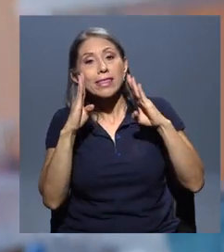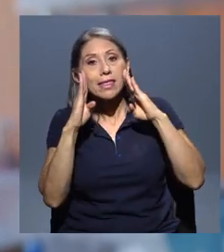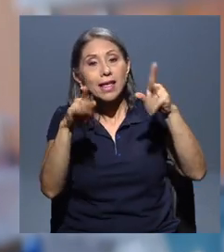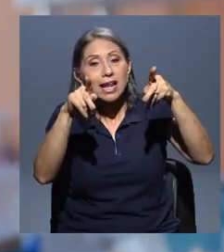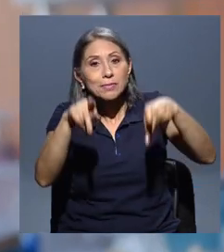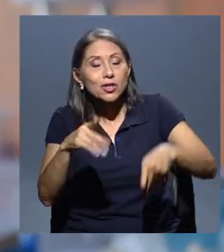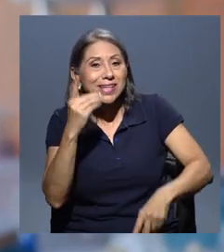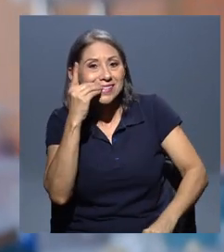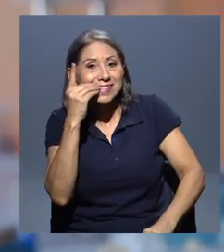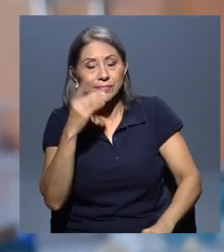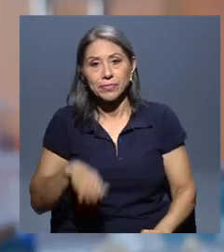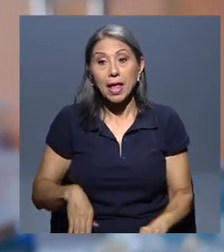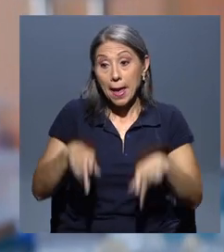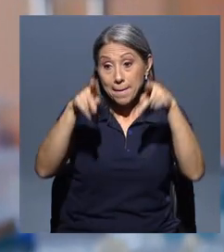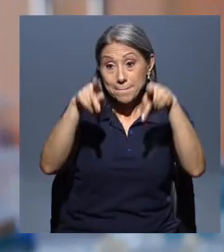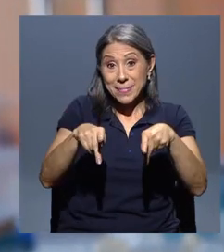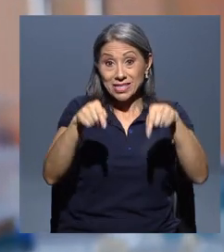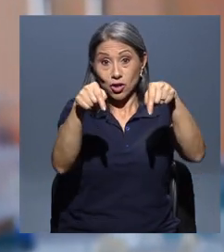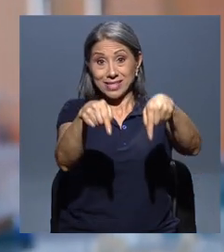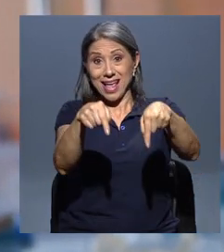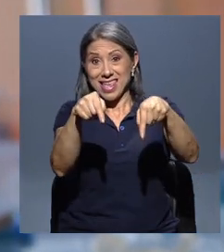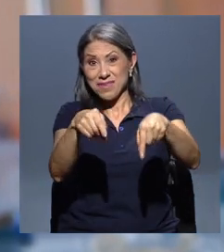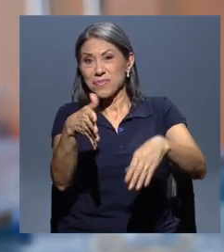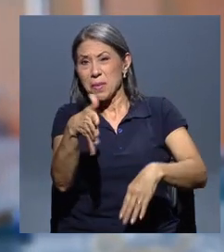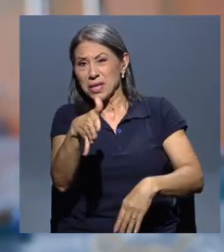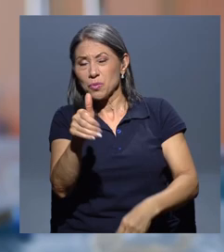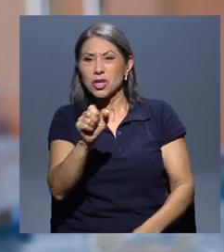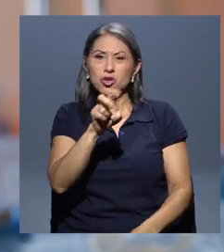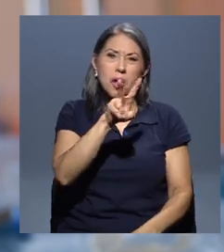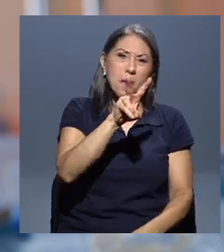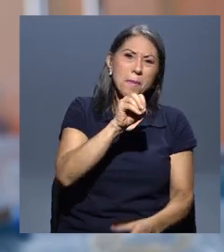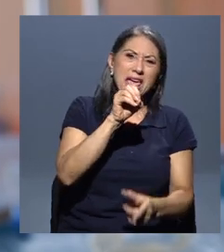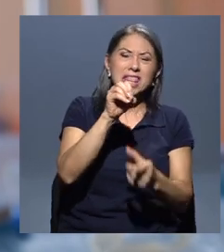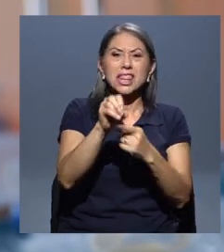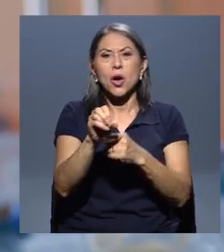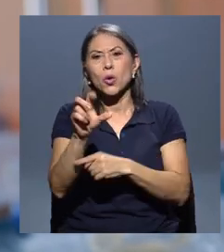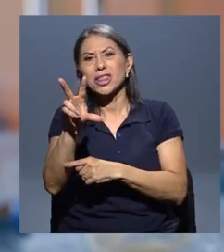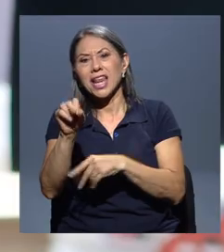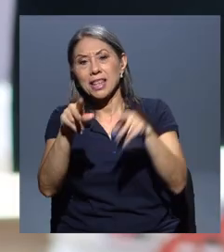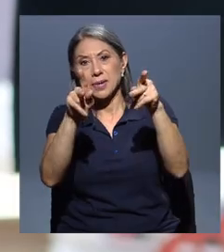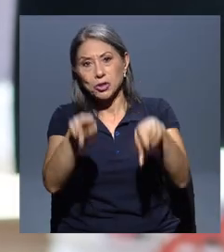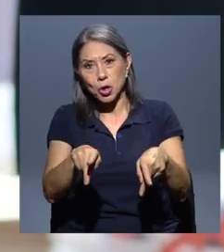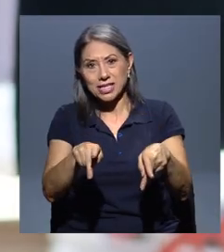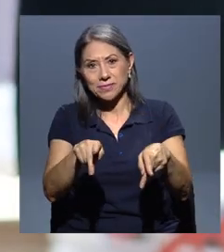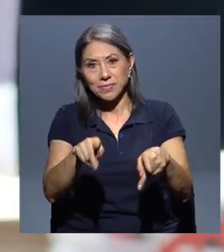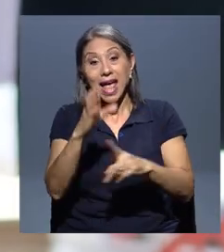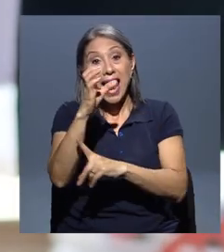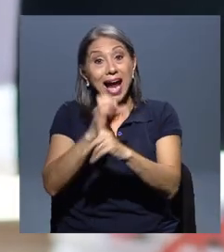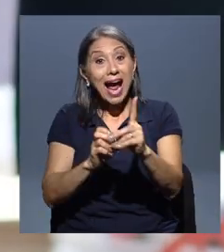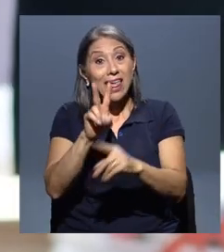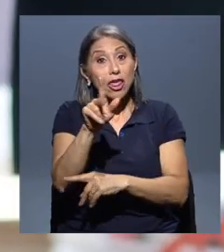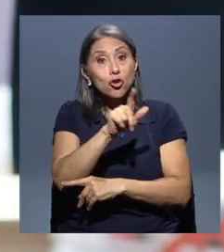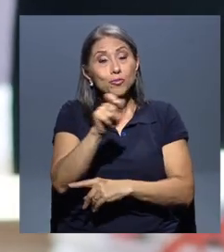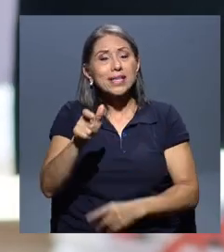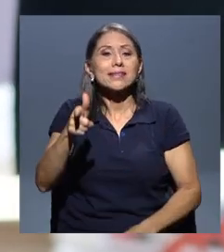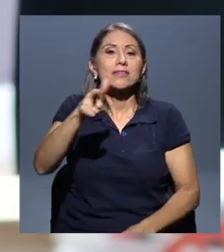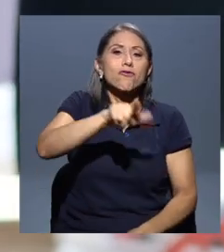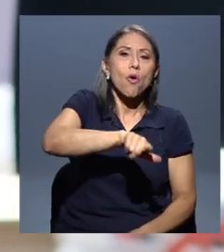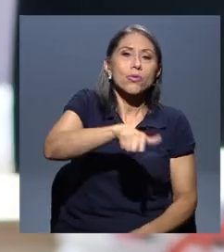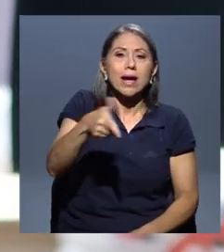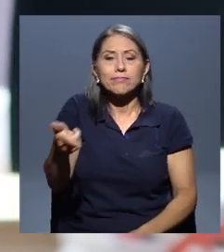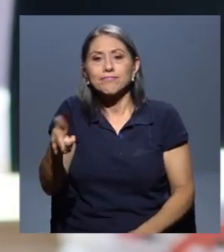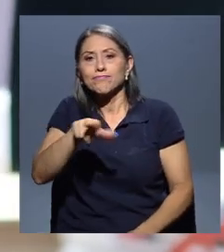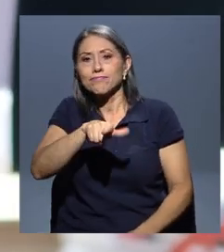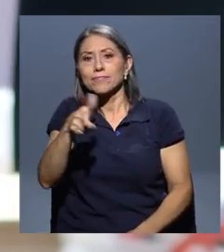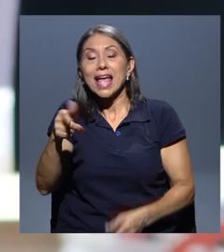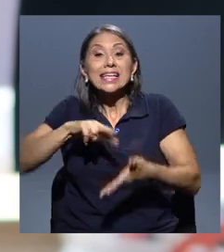en realidad son aproximadamente entre 20 y 30 y hay una rotación cada dos meses, entonces todas las personas que están en el